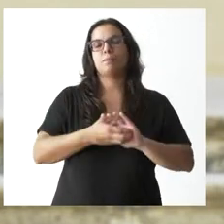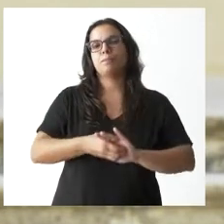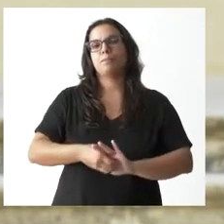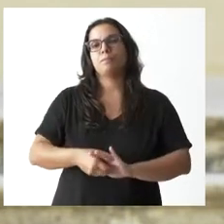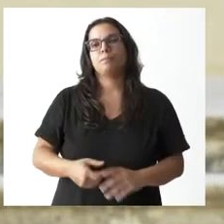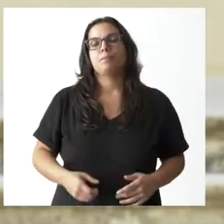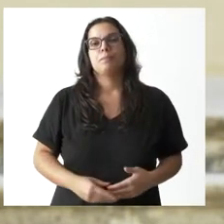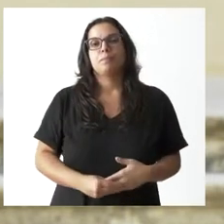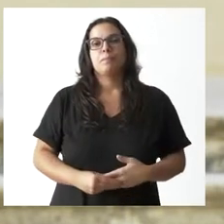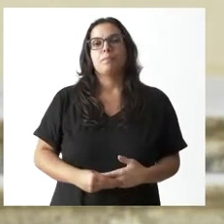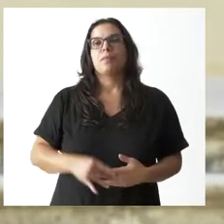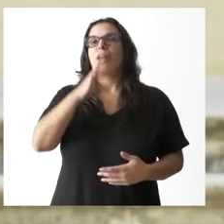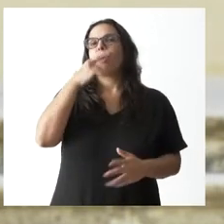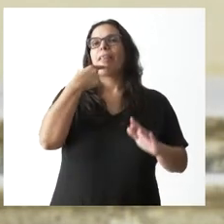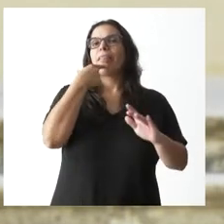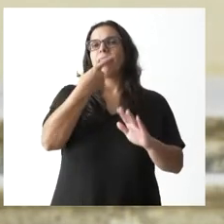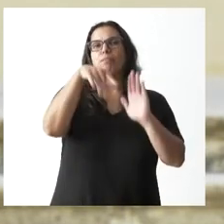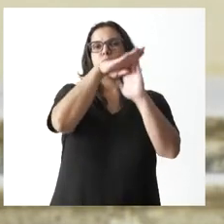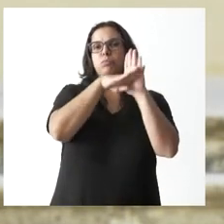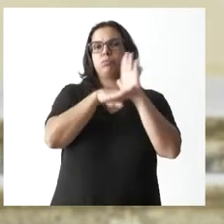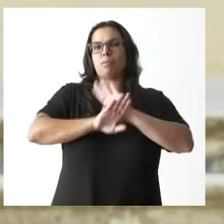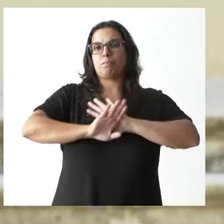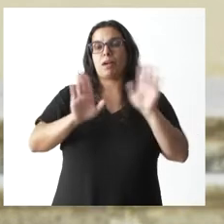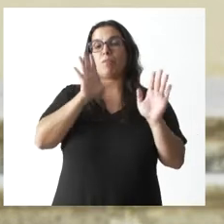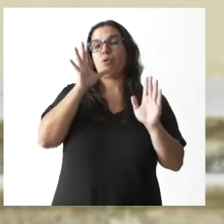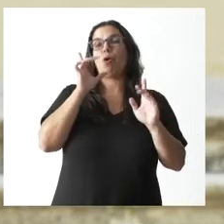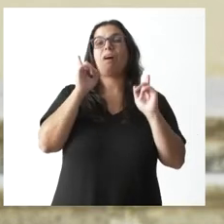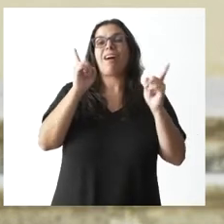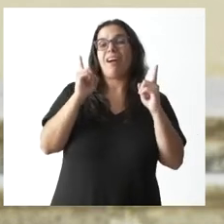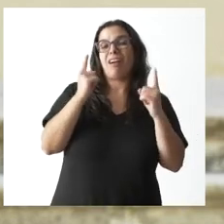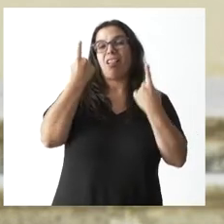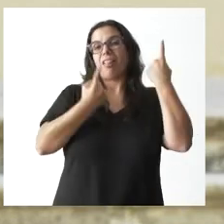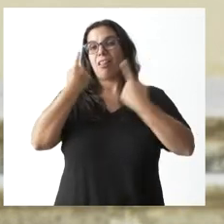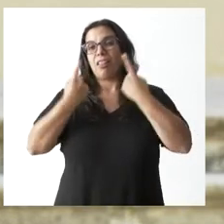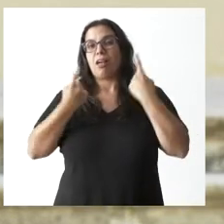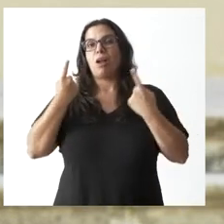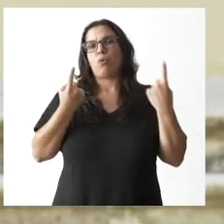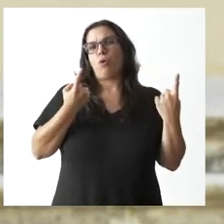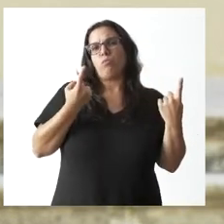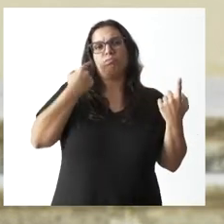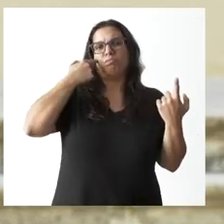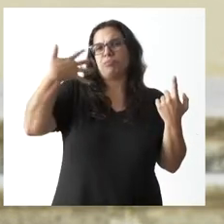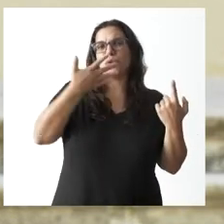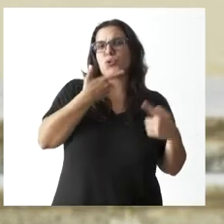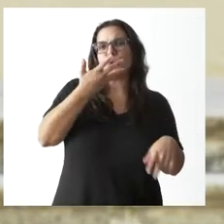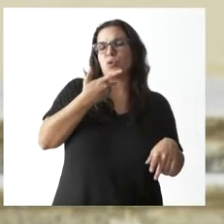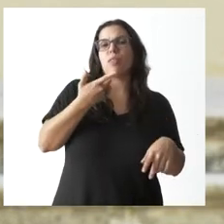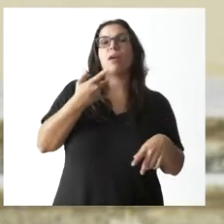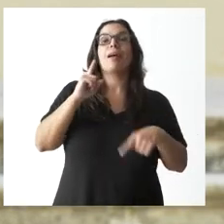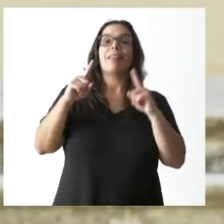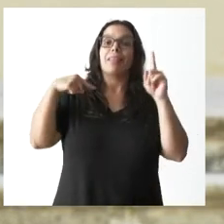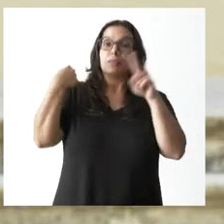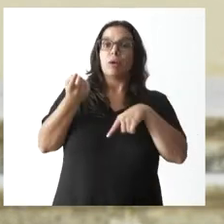Solo las voy a denunciar, porque en algunos casos son bien conocidas. Van a tener ustedes